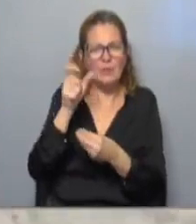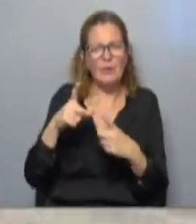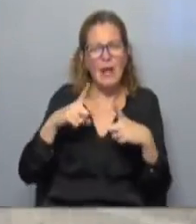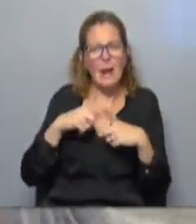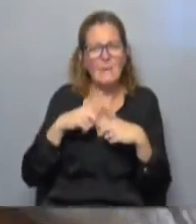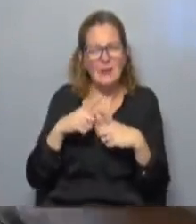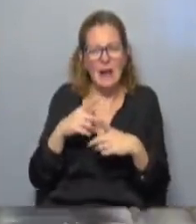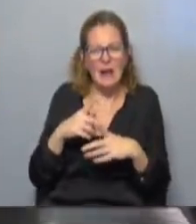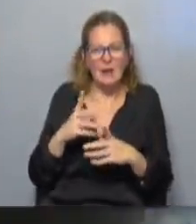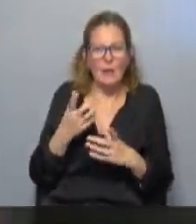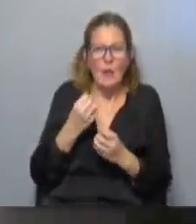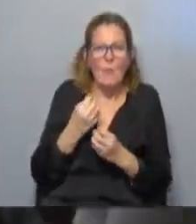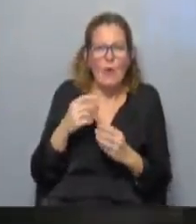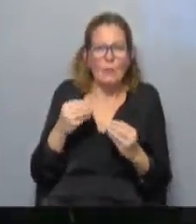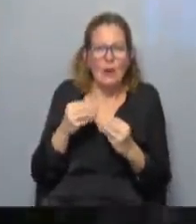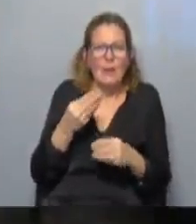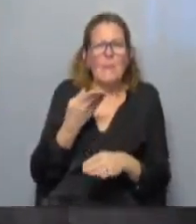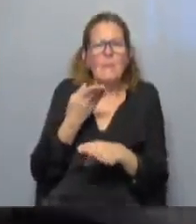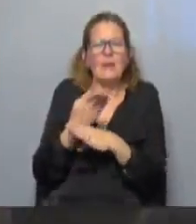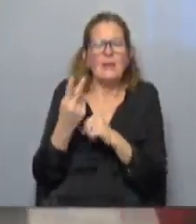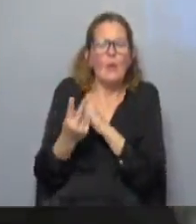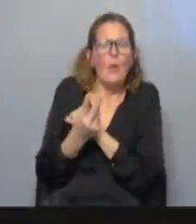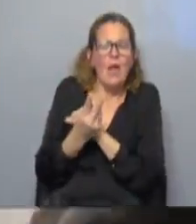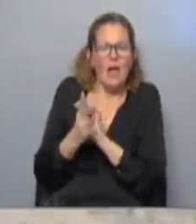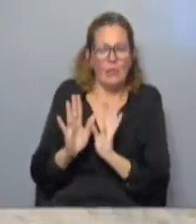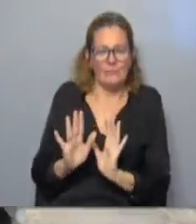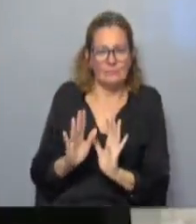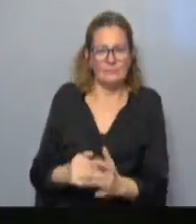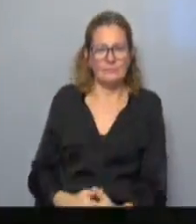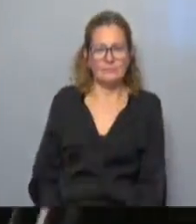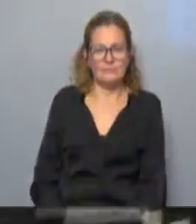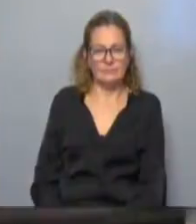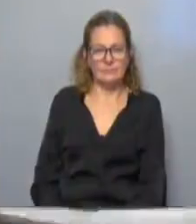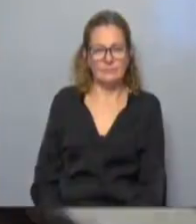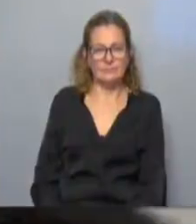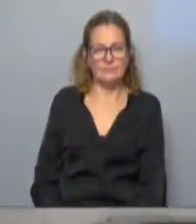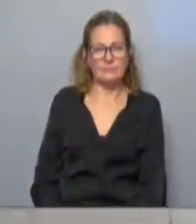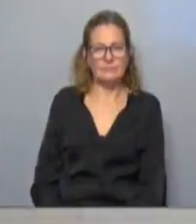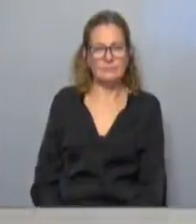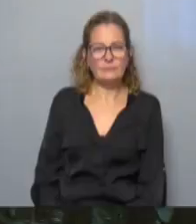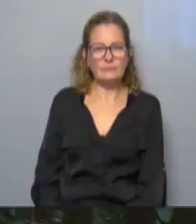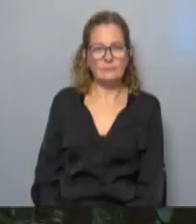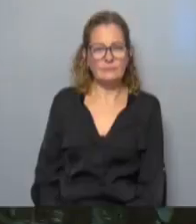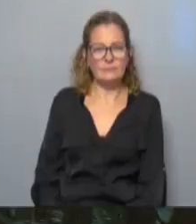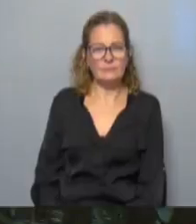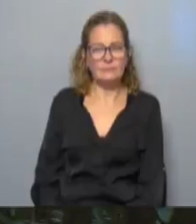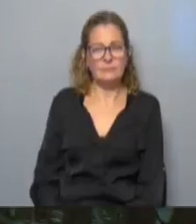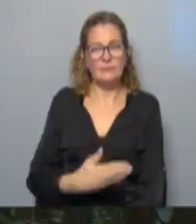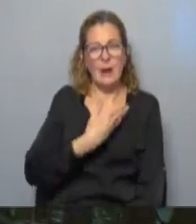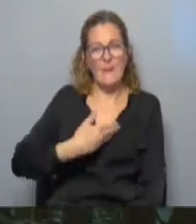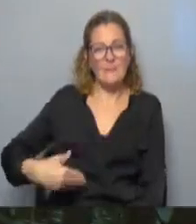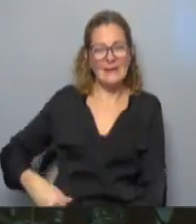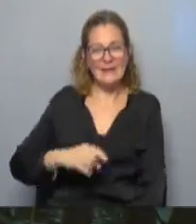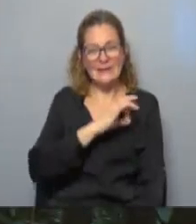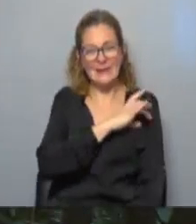esperar en condiciones nefastas para solicitar protección El presidente